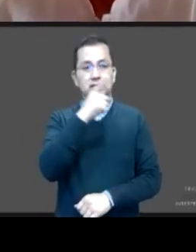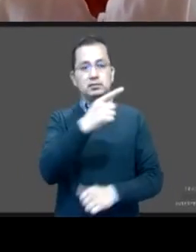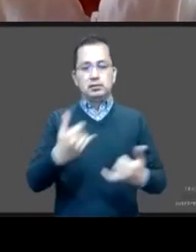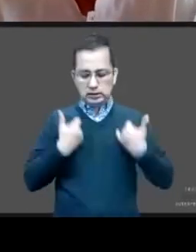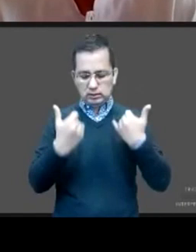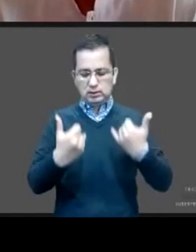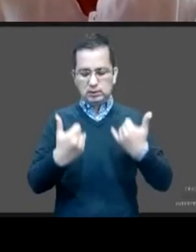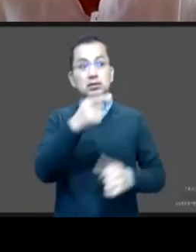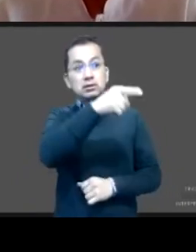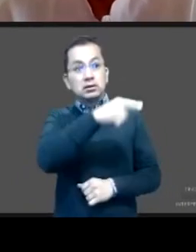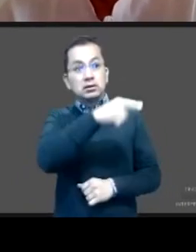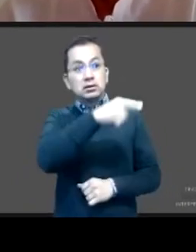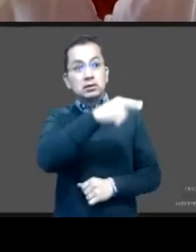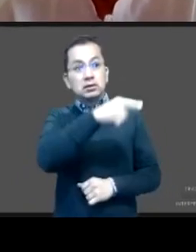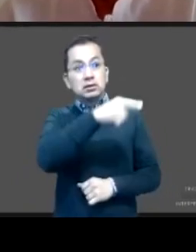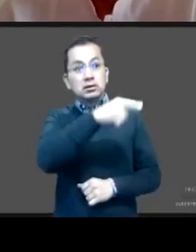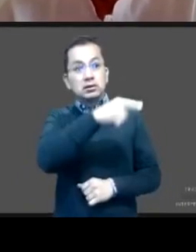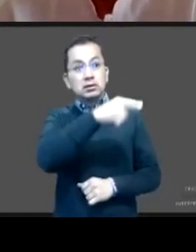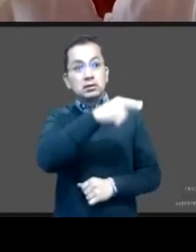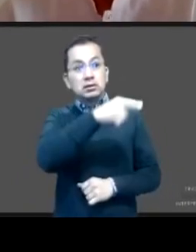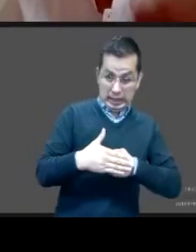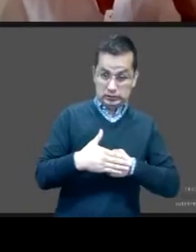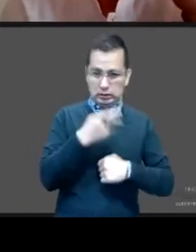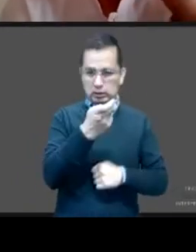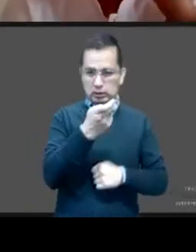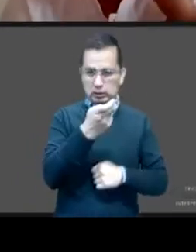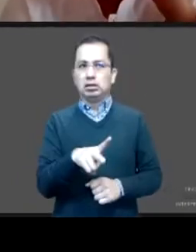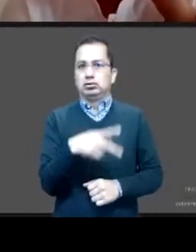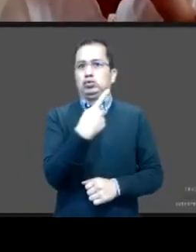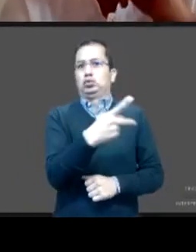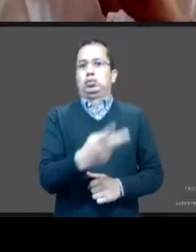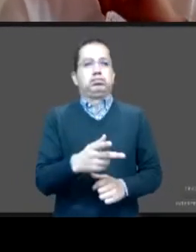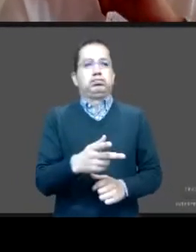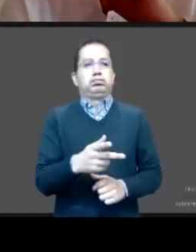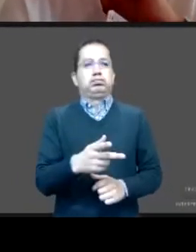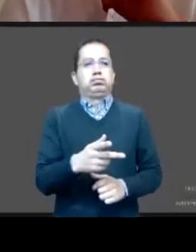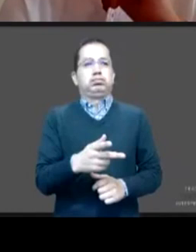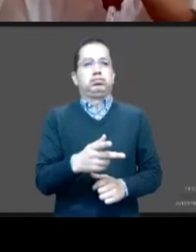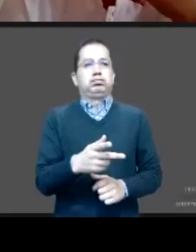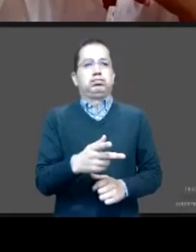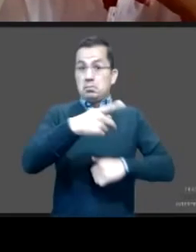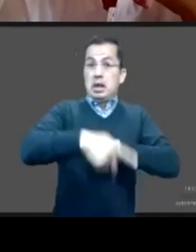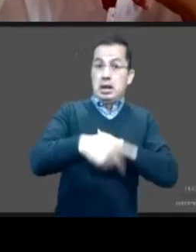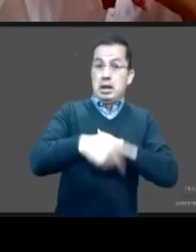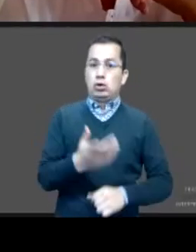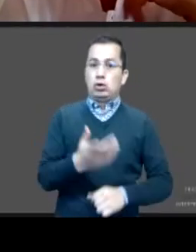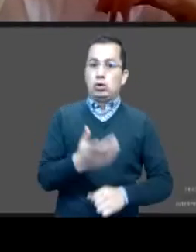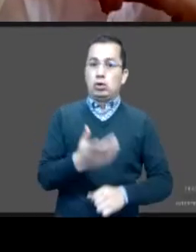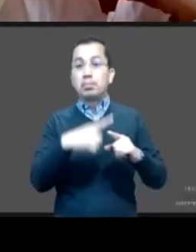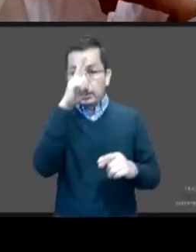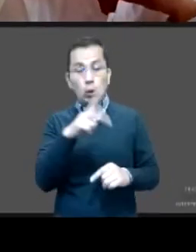embarazadas, sobre todo aquellas menores de 15 años, considerando, reitero, que los determinantes